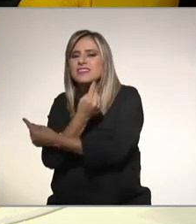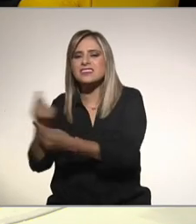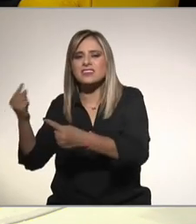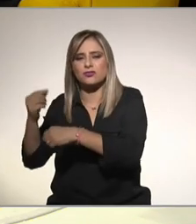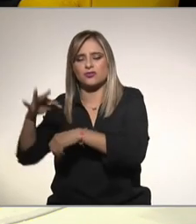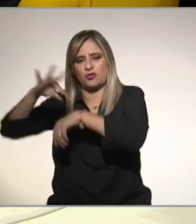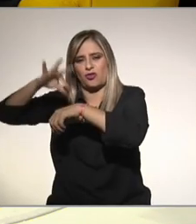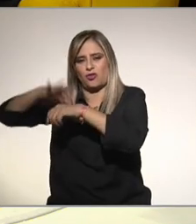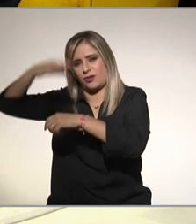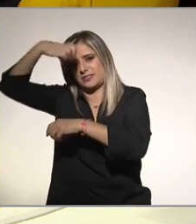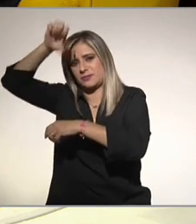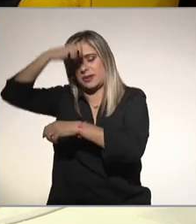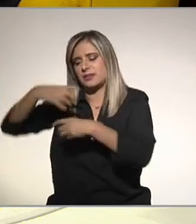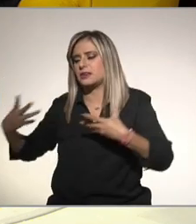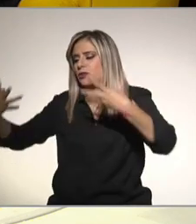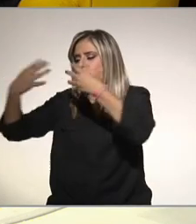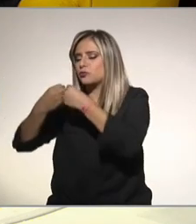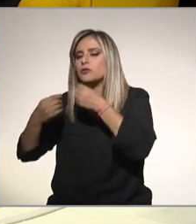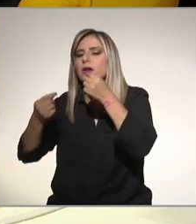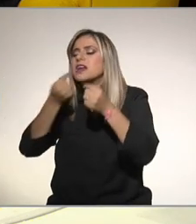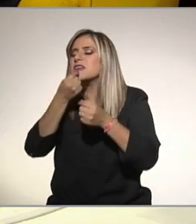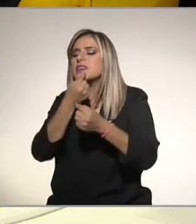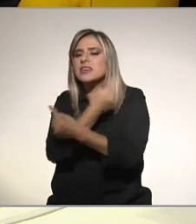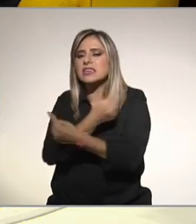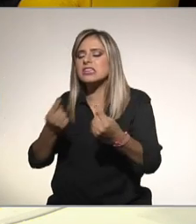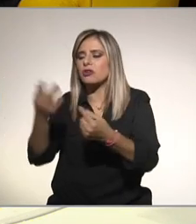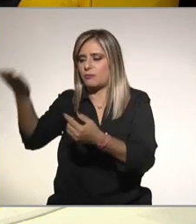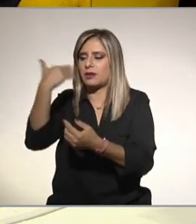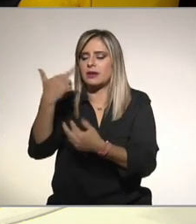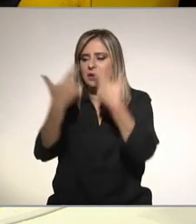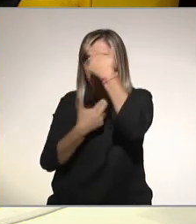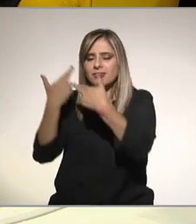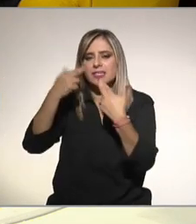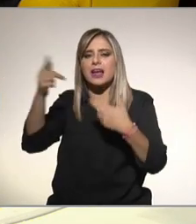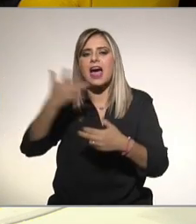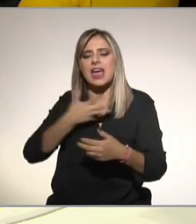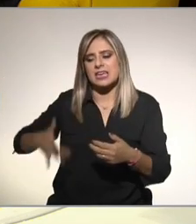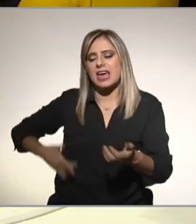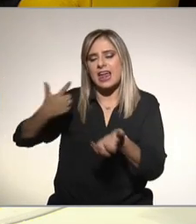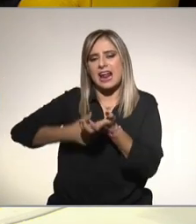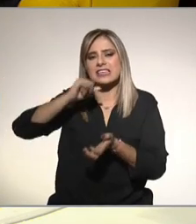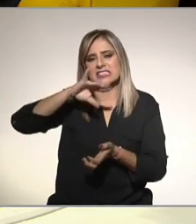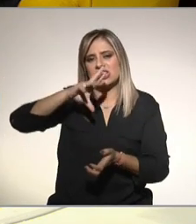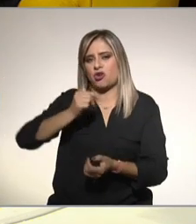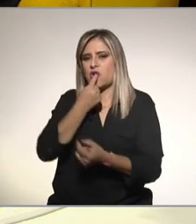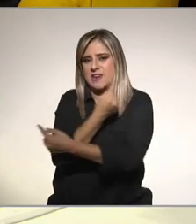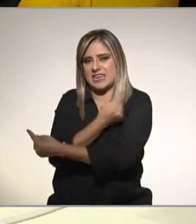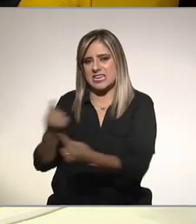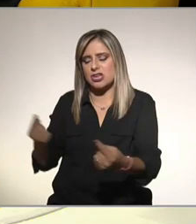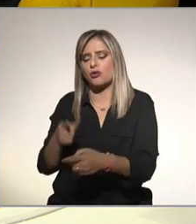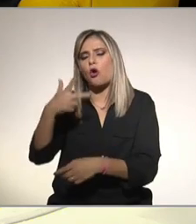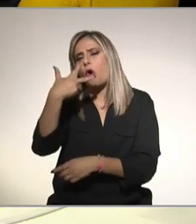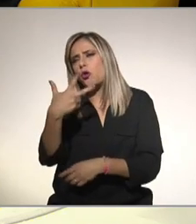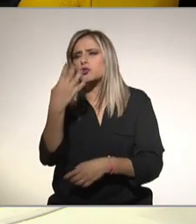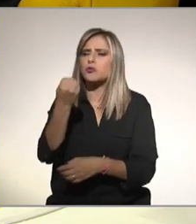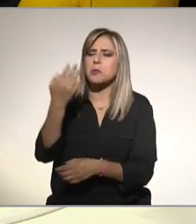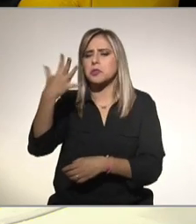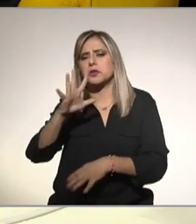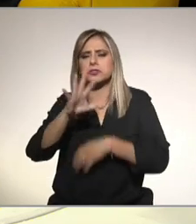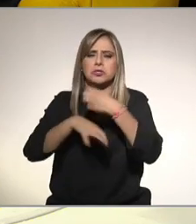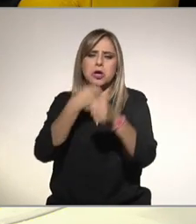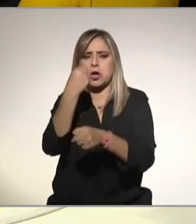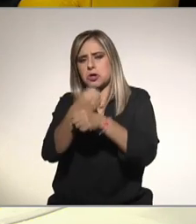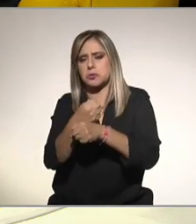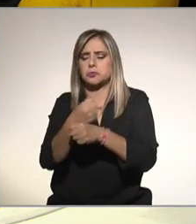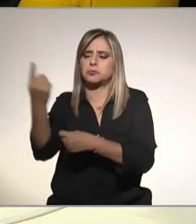llevar a sus niños para hacerles elastografía es decir medirles si tienen o no hígado graso niños por ahí de 8, 9, 10 años que